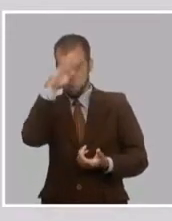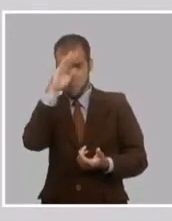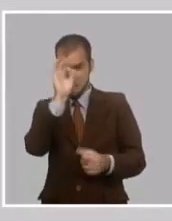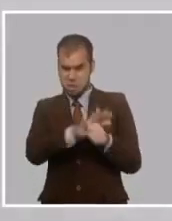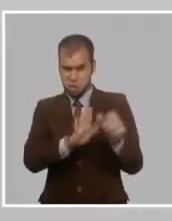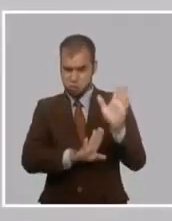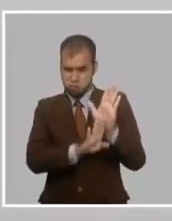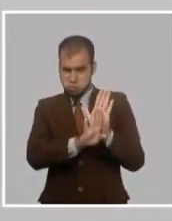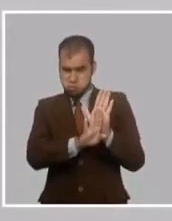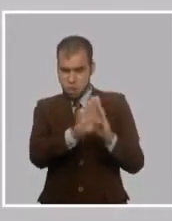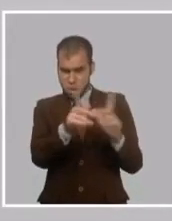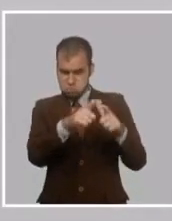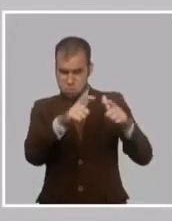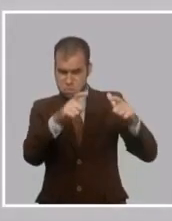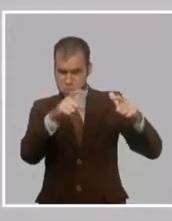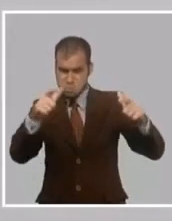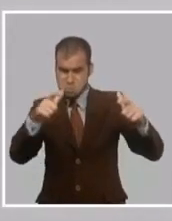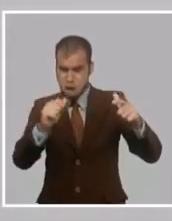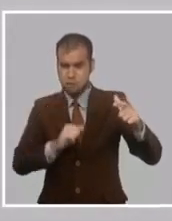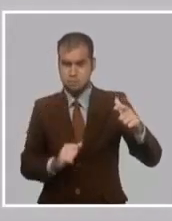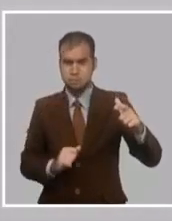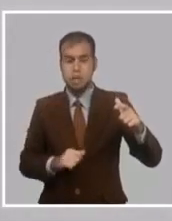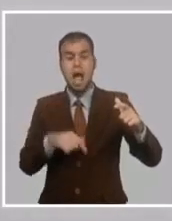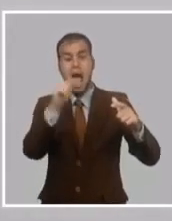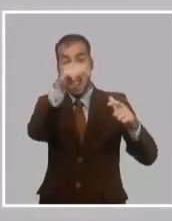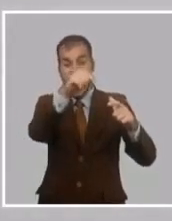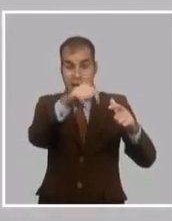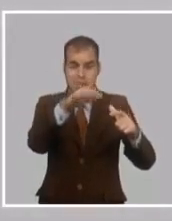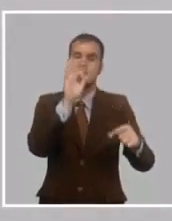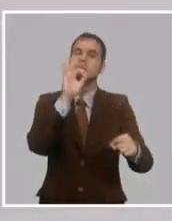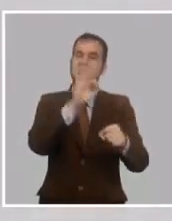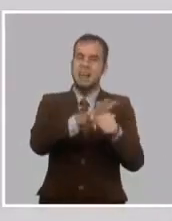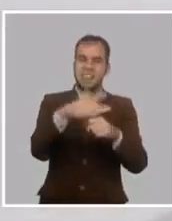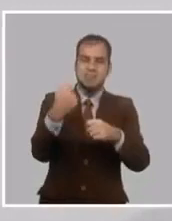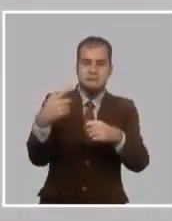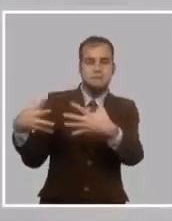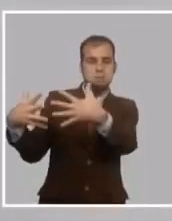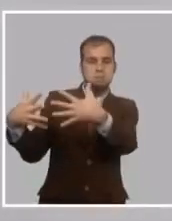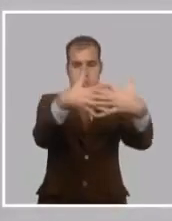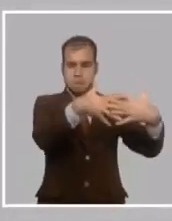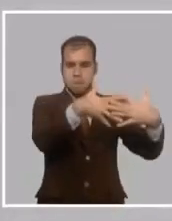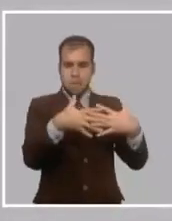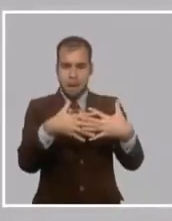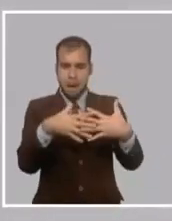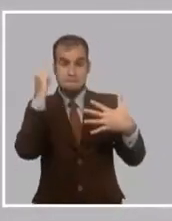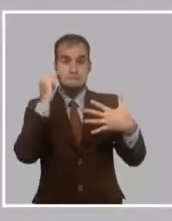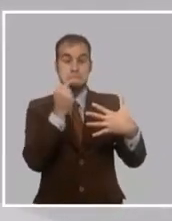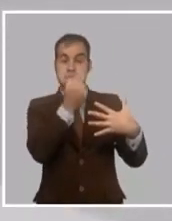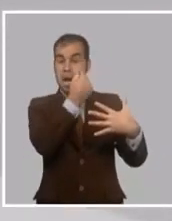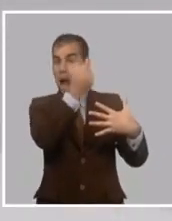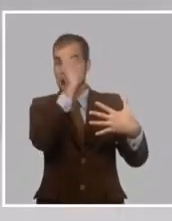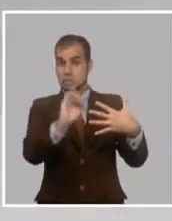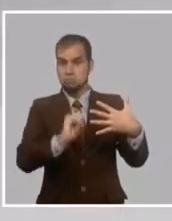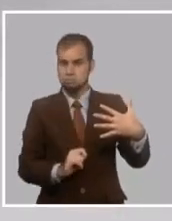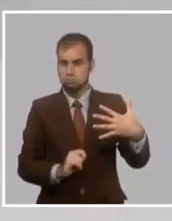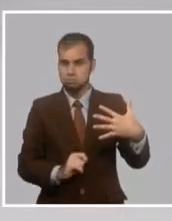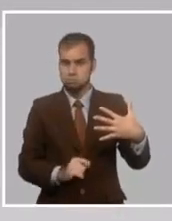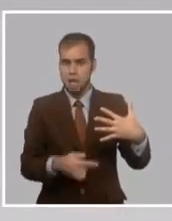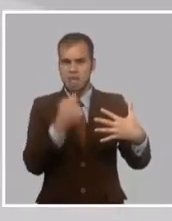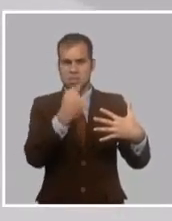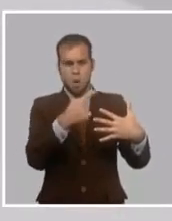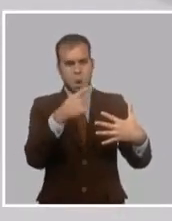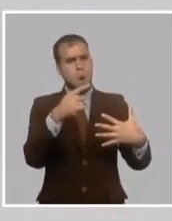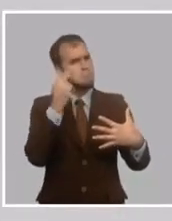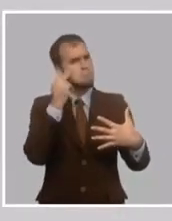hurgando, porque ahí está la consolidación temprana de esa madurez de Martí. Porque uno dice, Martí maduró, pero de momento se